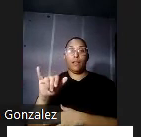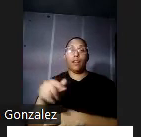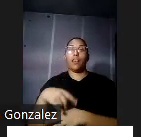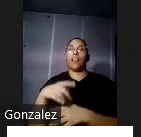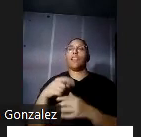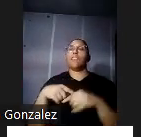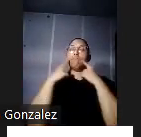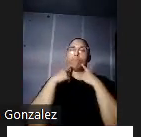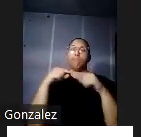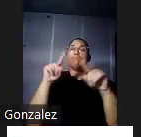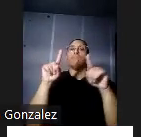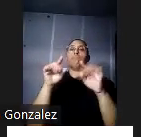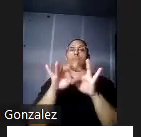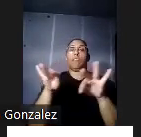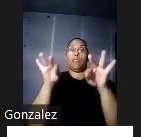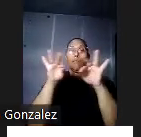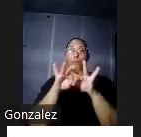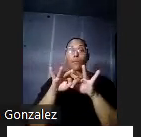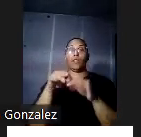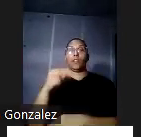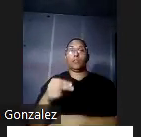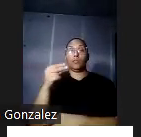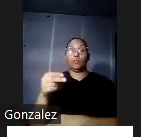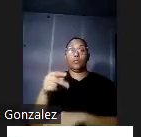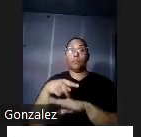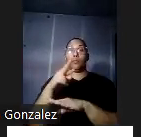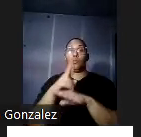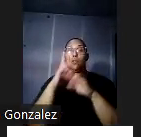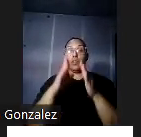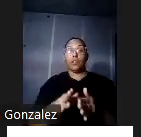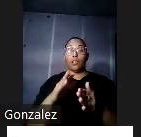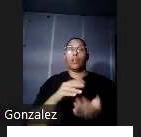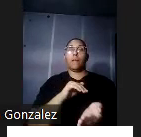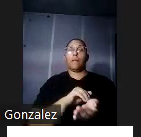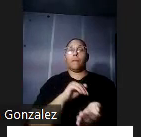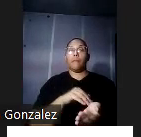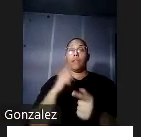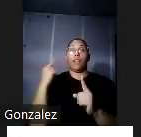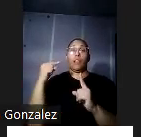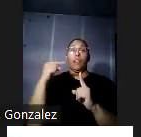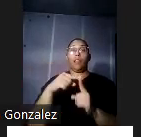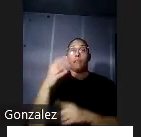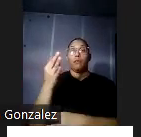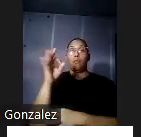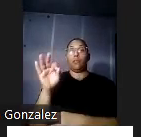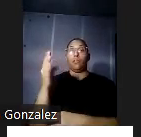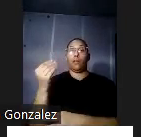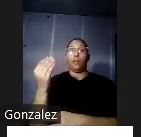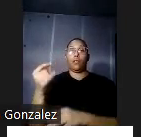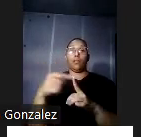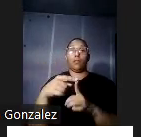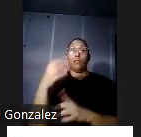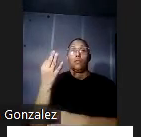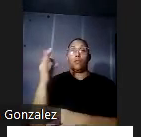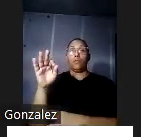uno de los personajes más importantes de la historia puertorriqueña desde 1914 hasta 1934 la